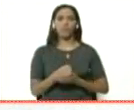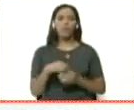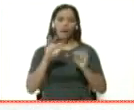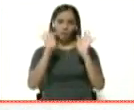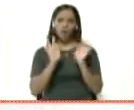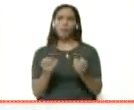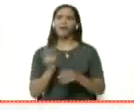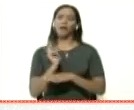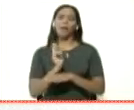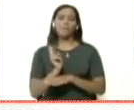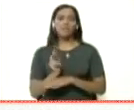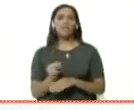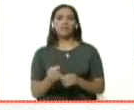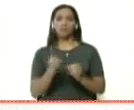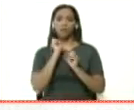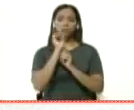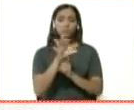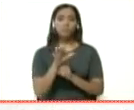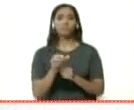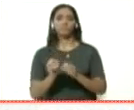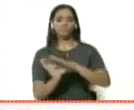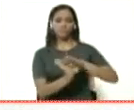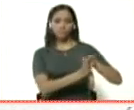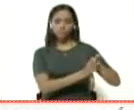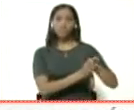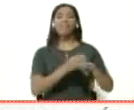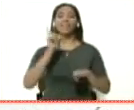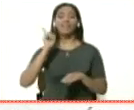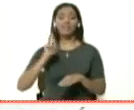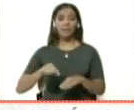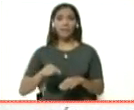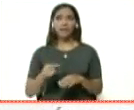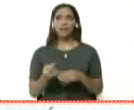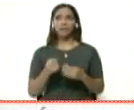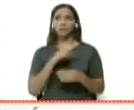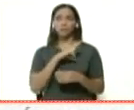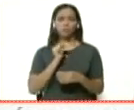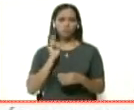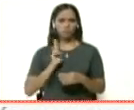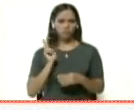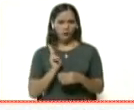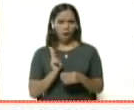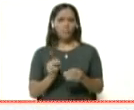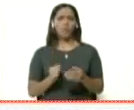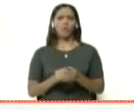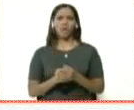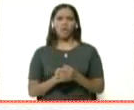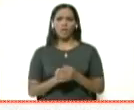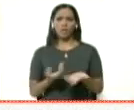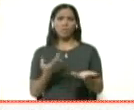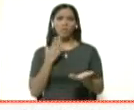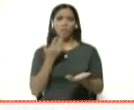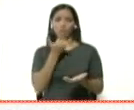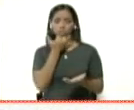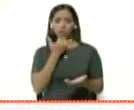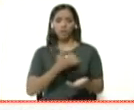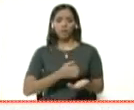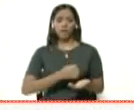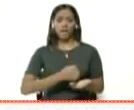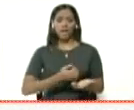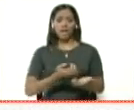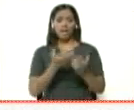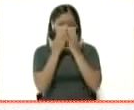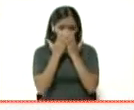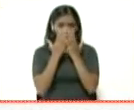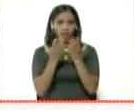rápidas y más directas de la transmisión. Y la otra es a través, cuando no utilizamos la técnica apropiada de toser o estornudar y nos contaminamos la